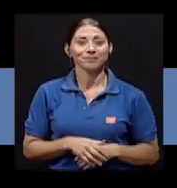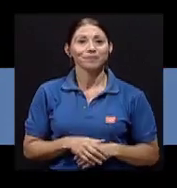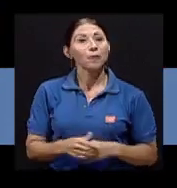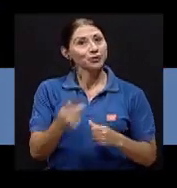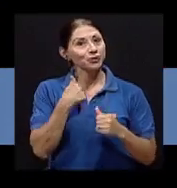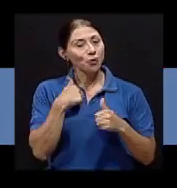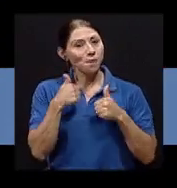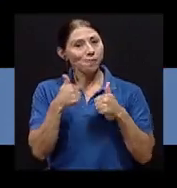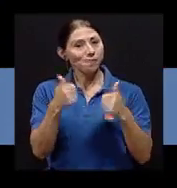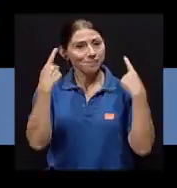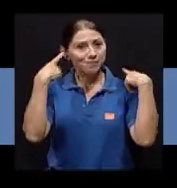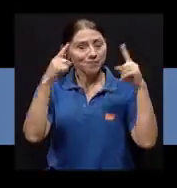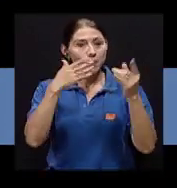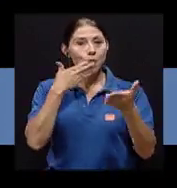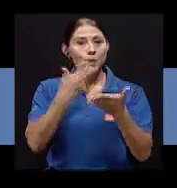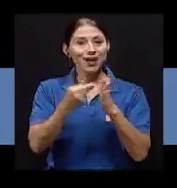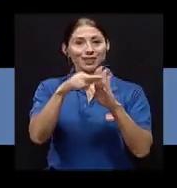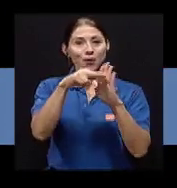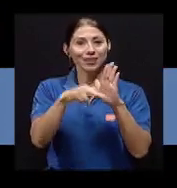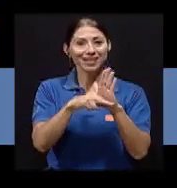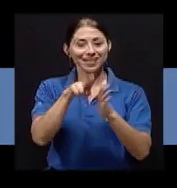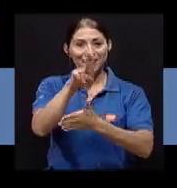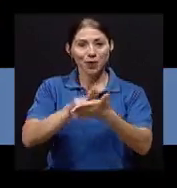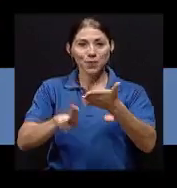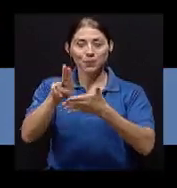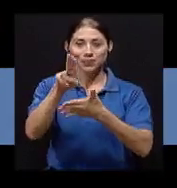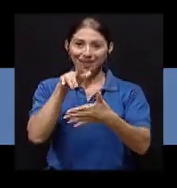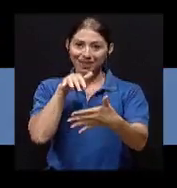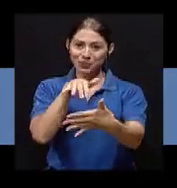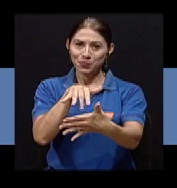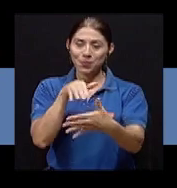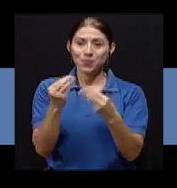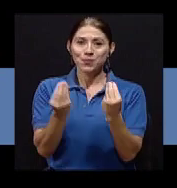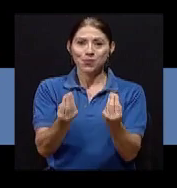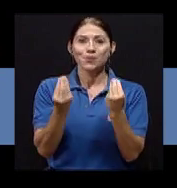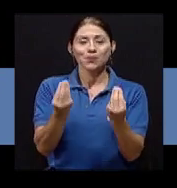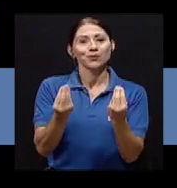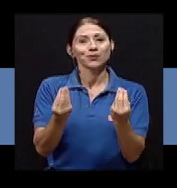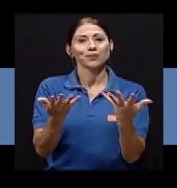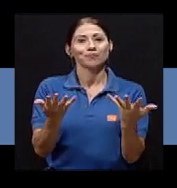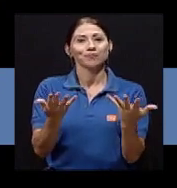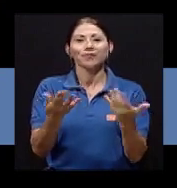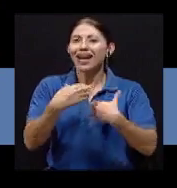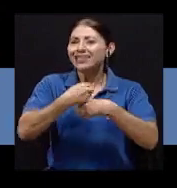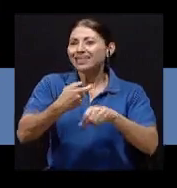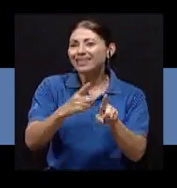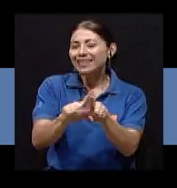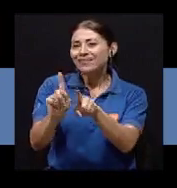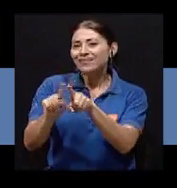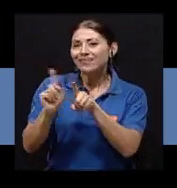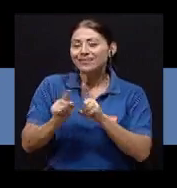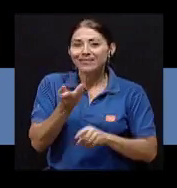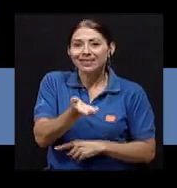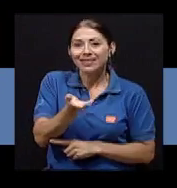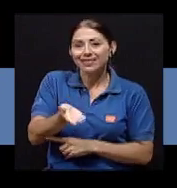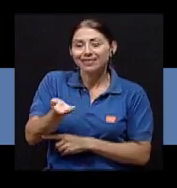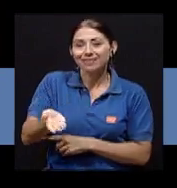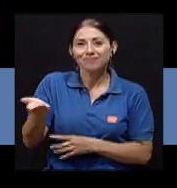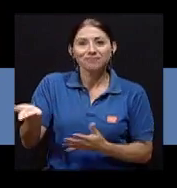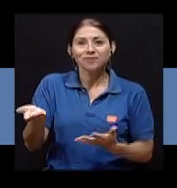Sacarme buenas notas en la U, estudiar mucho, y hacer como cosas diferentes, como,